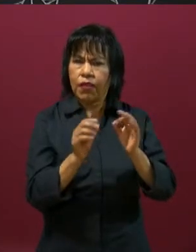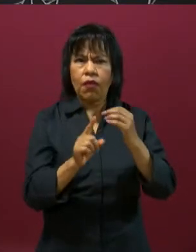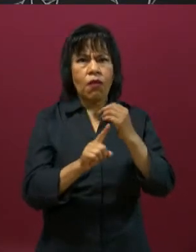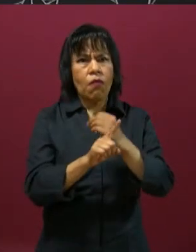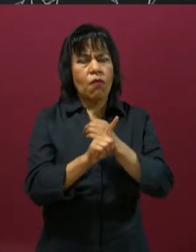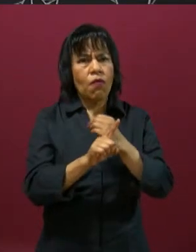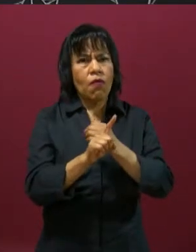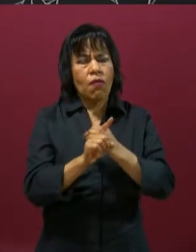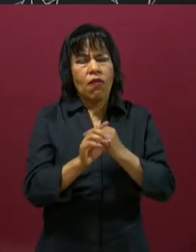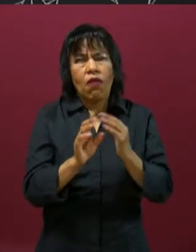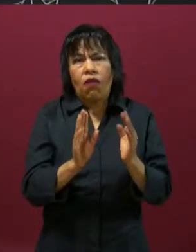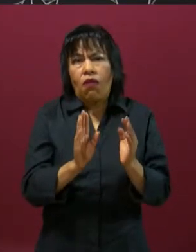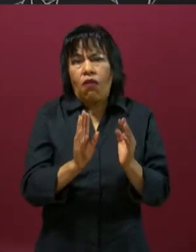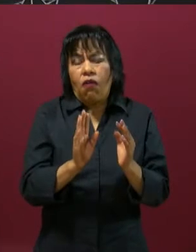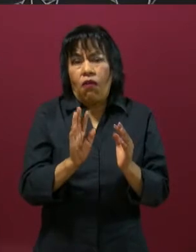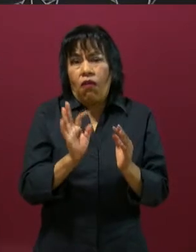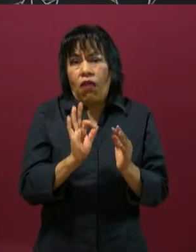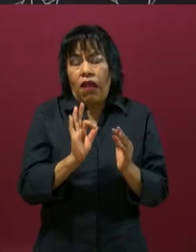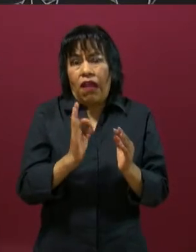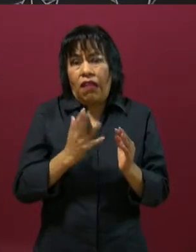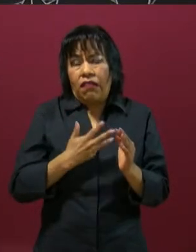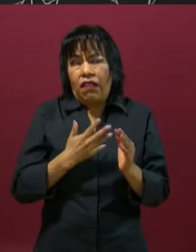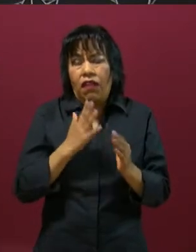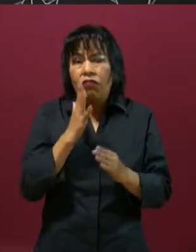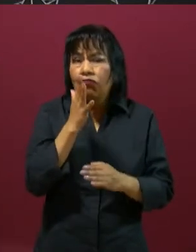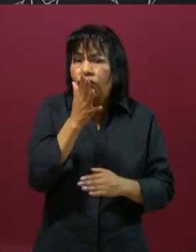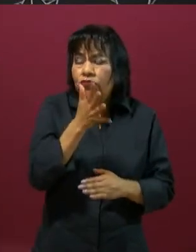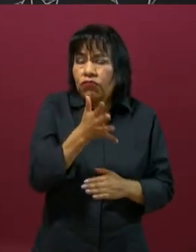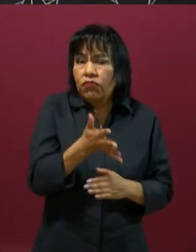situación existente o futura.